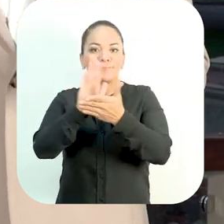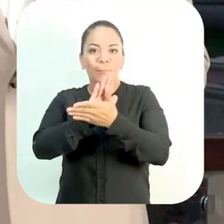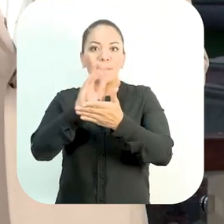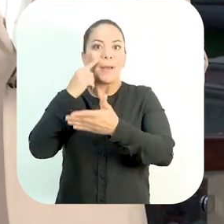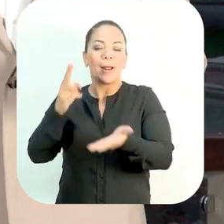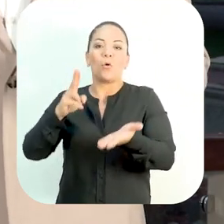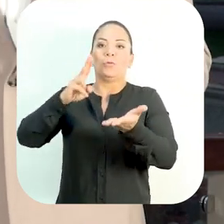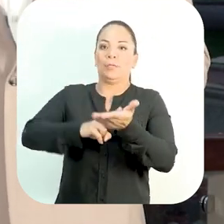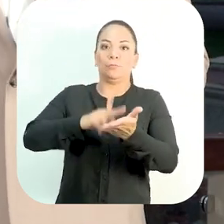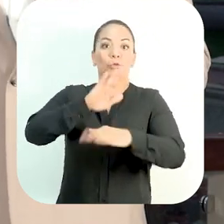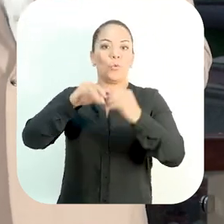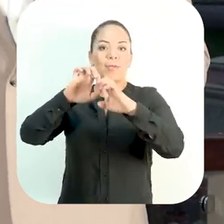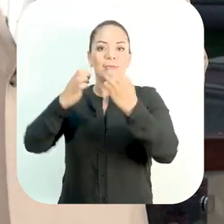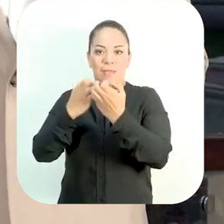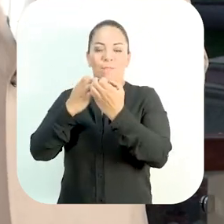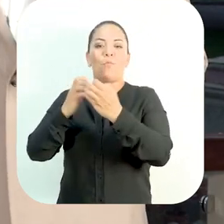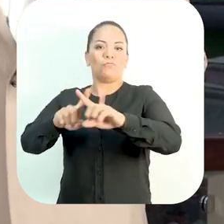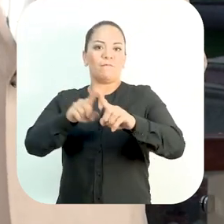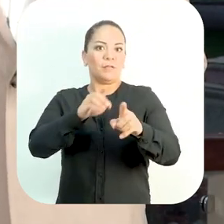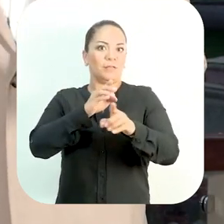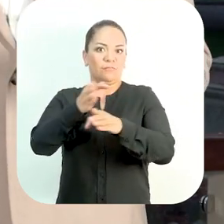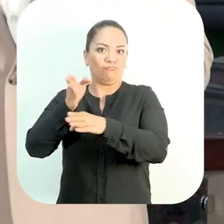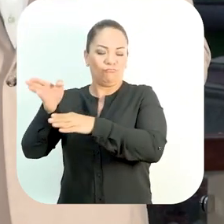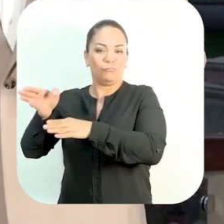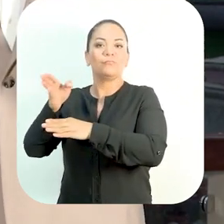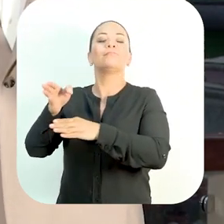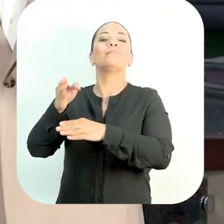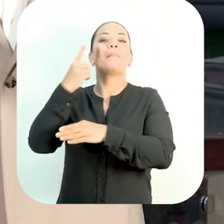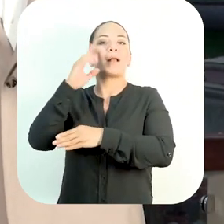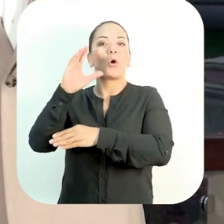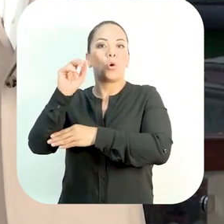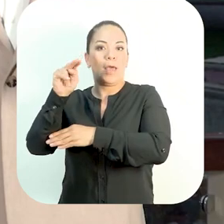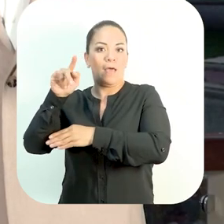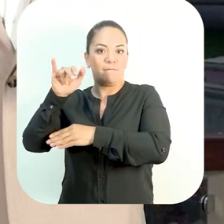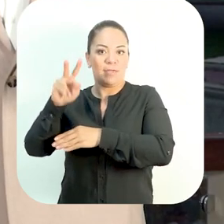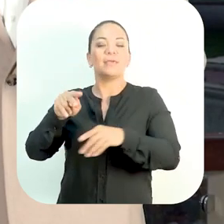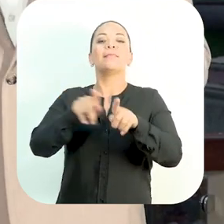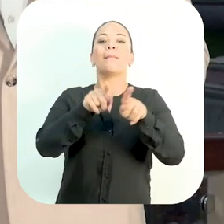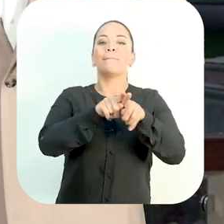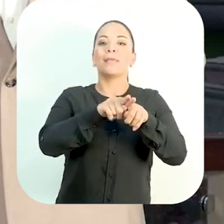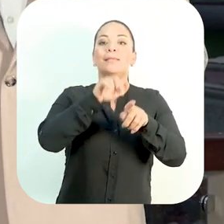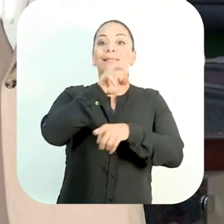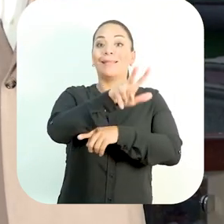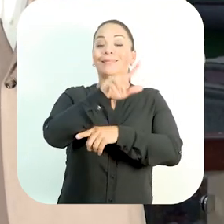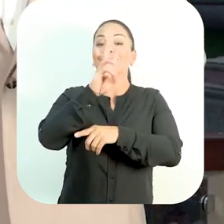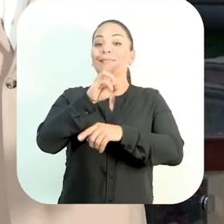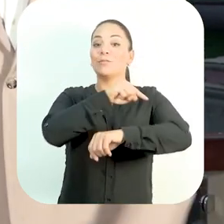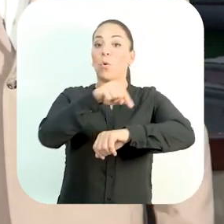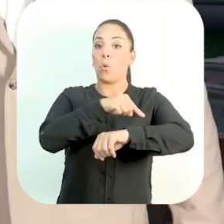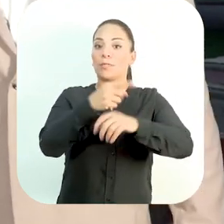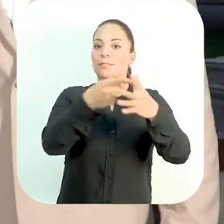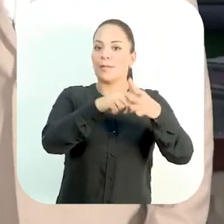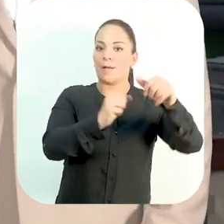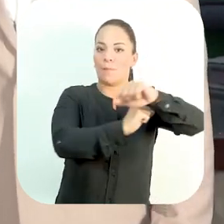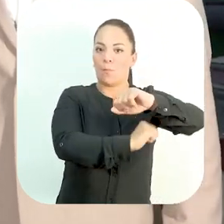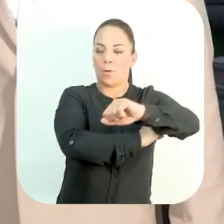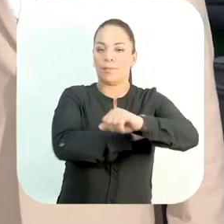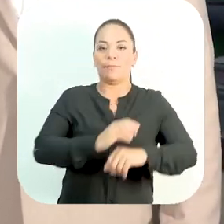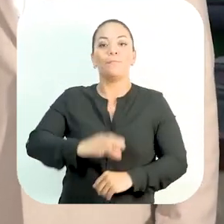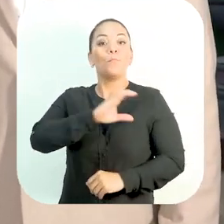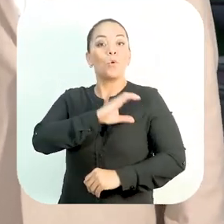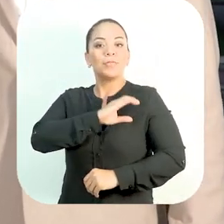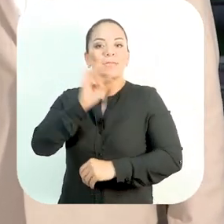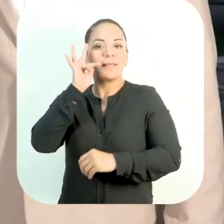sacar los términos de referencia a todo el equipo interdisciplinario de CONAVI y 36 horas duró el contratista para poder reparar el puente. La